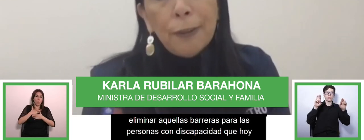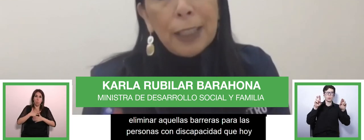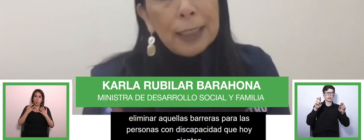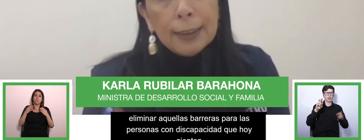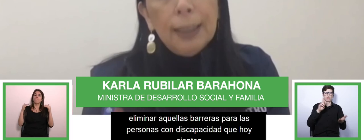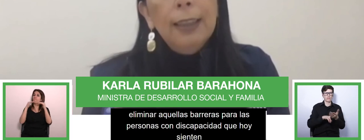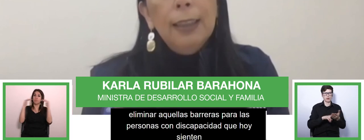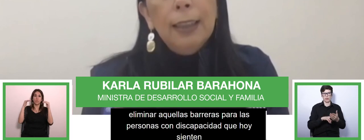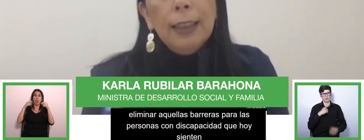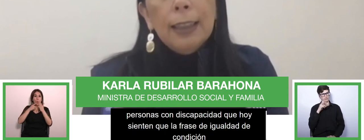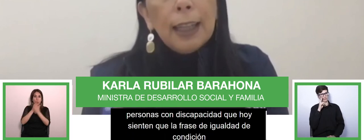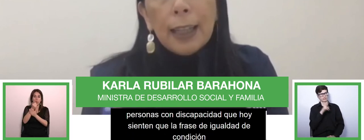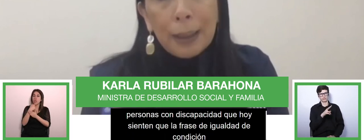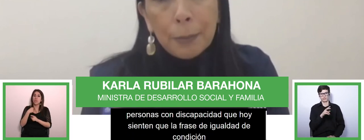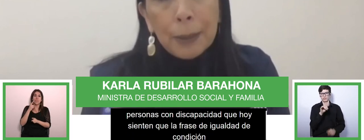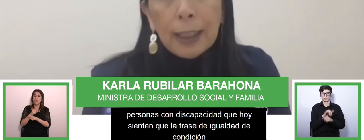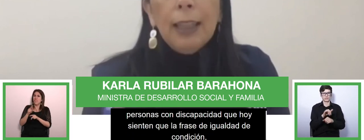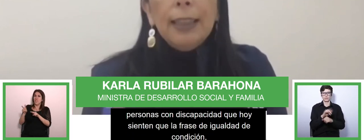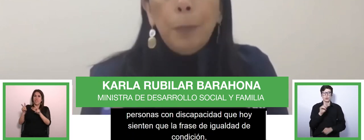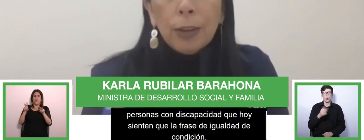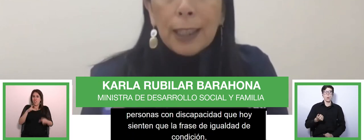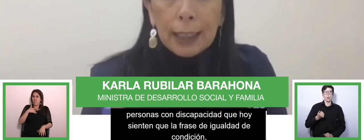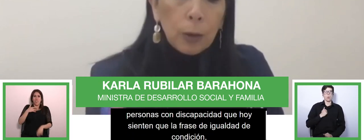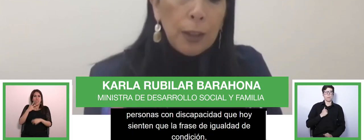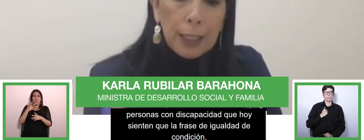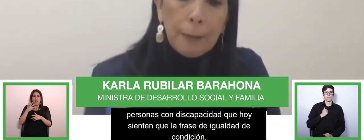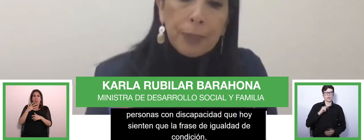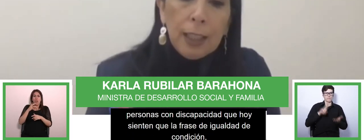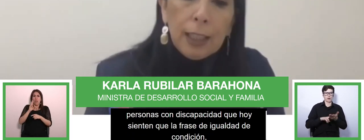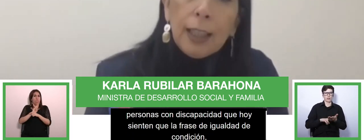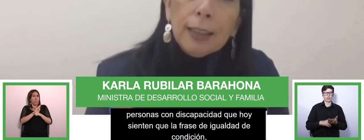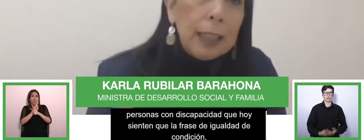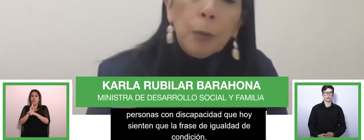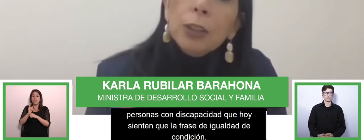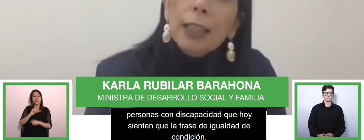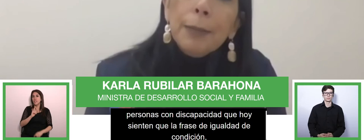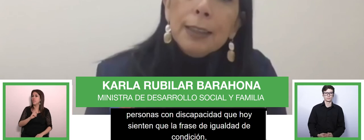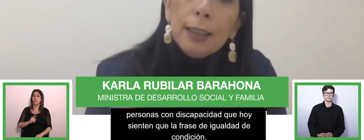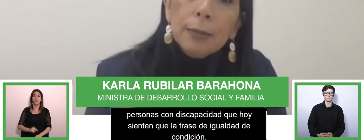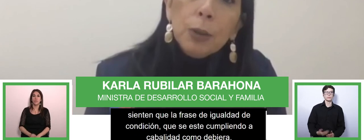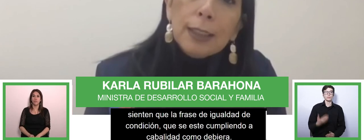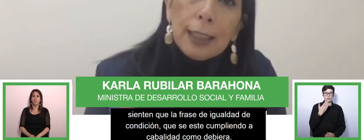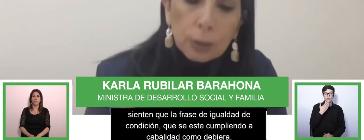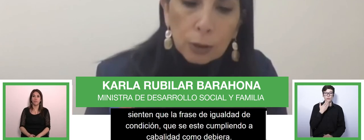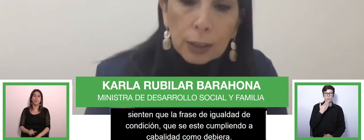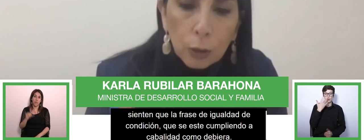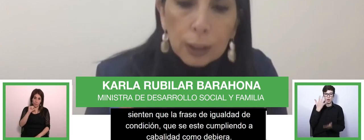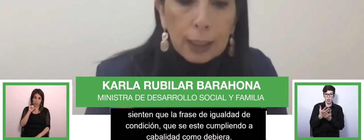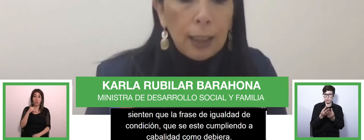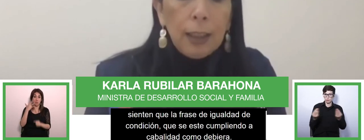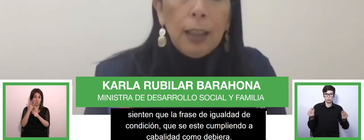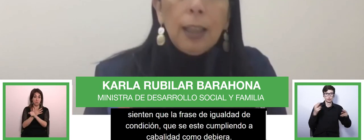que realmente se esté cumpliendo cabalidad como debiera tenemos muchas herramientas muchas de ellas son